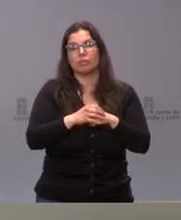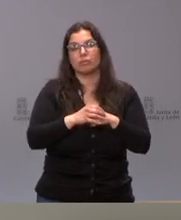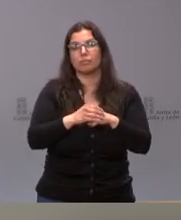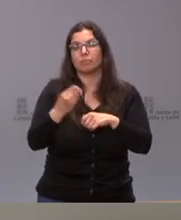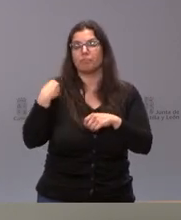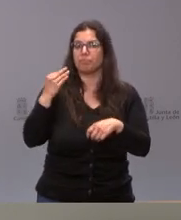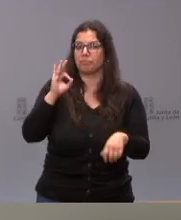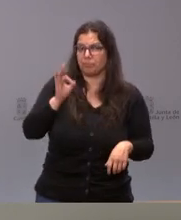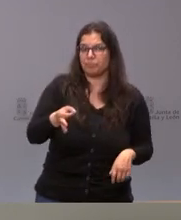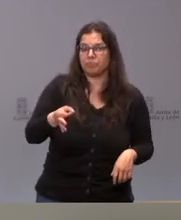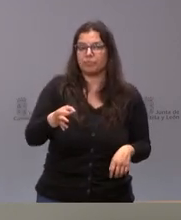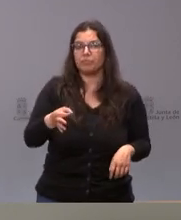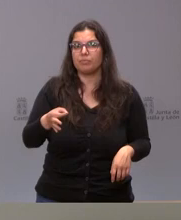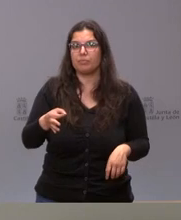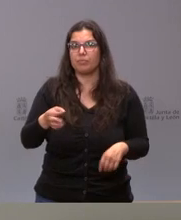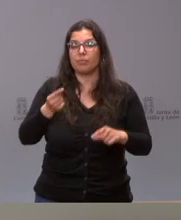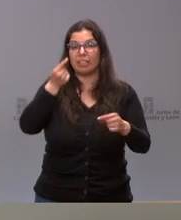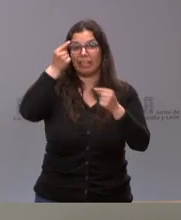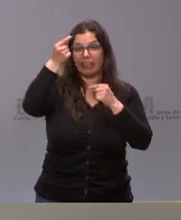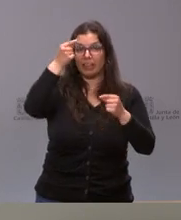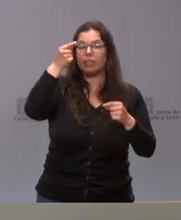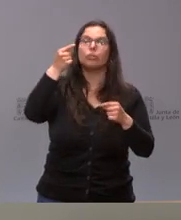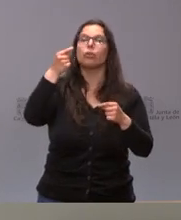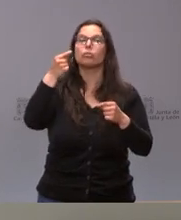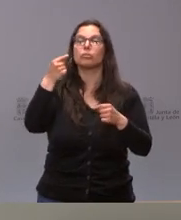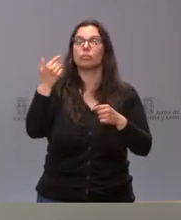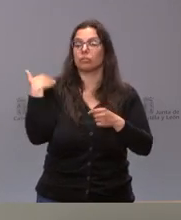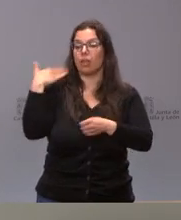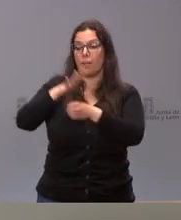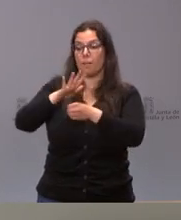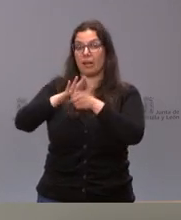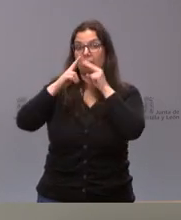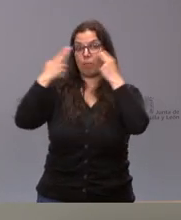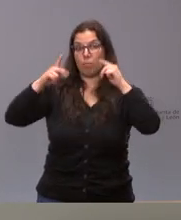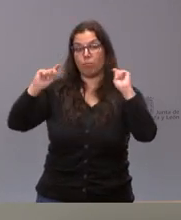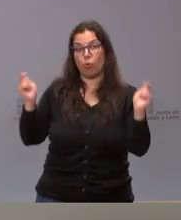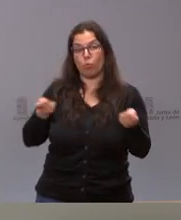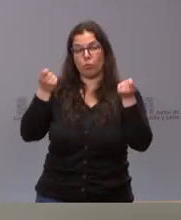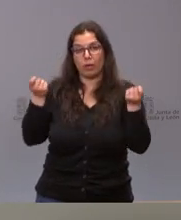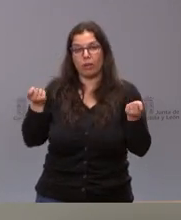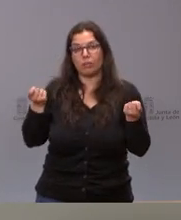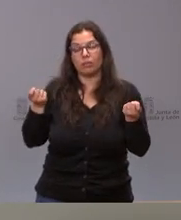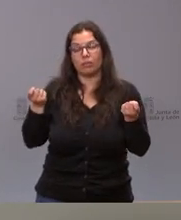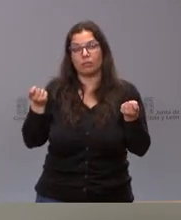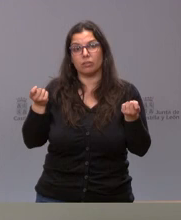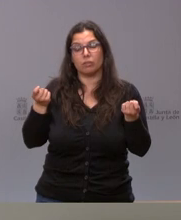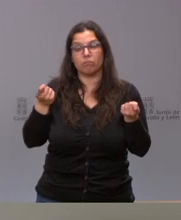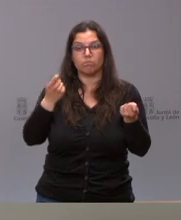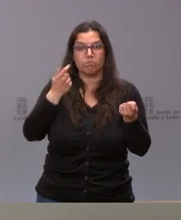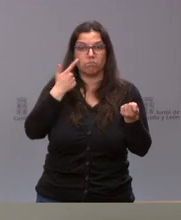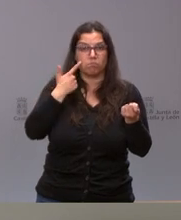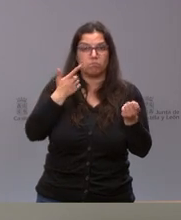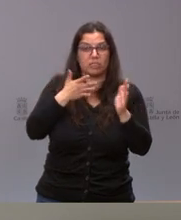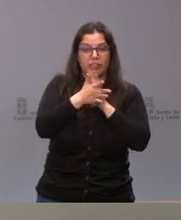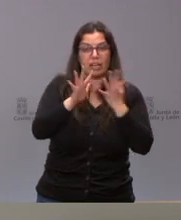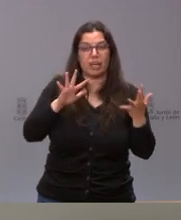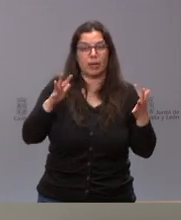Es verdad que los datos que han sido publicados el martes vienen a mostrar la evolución de